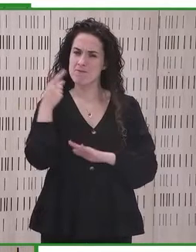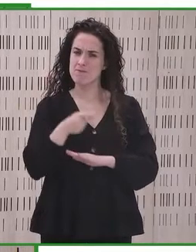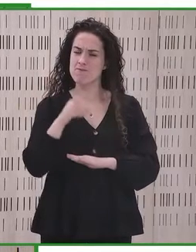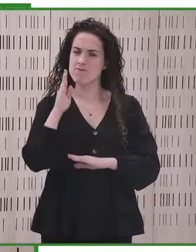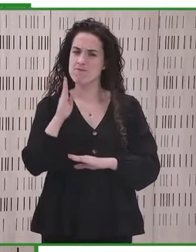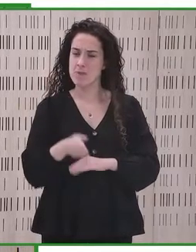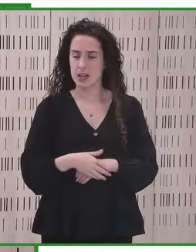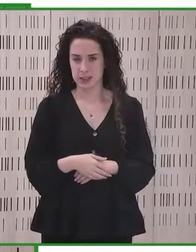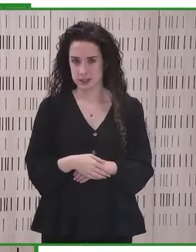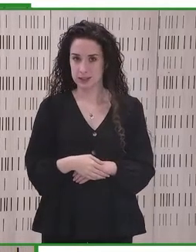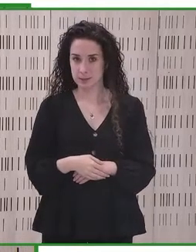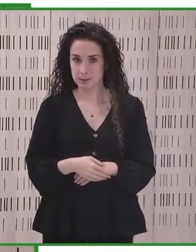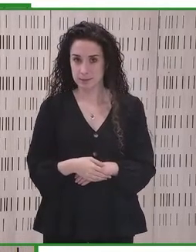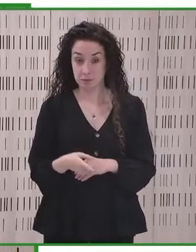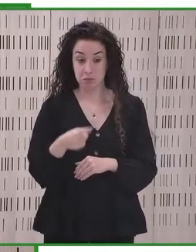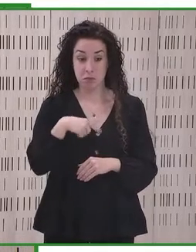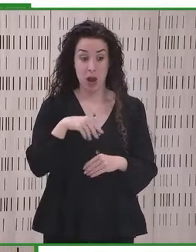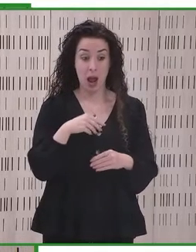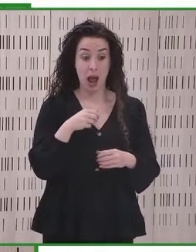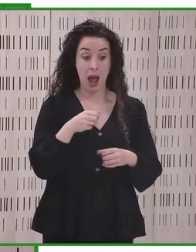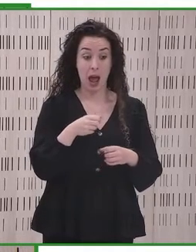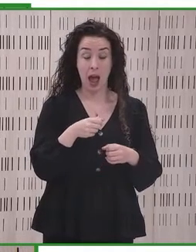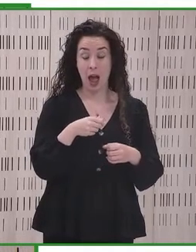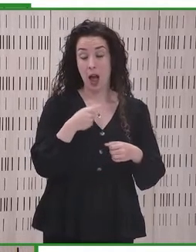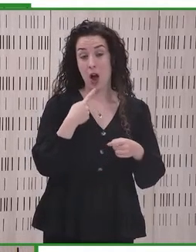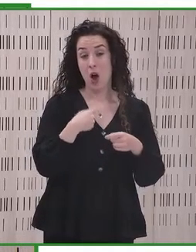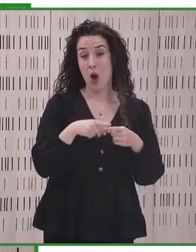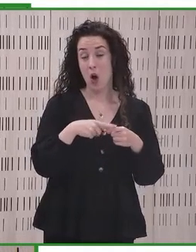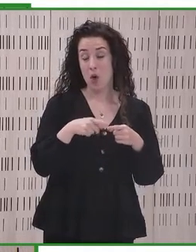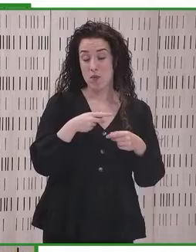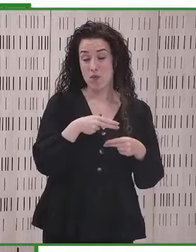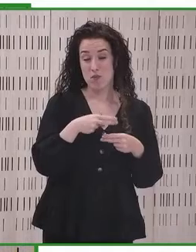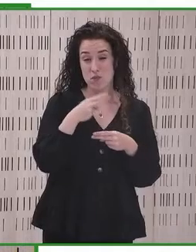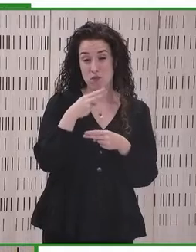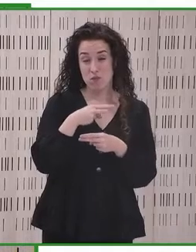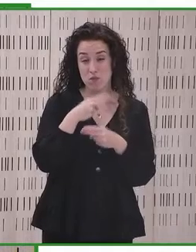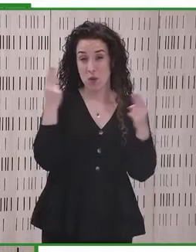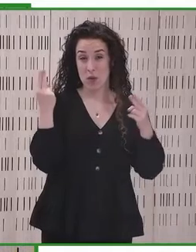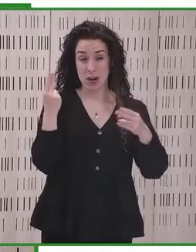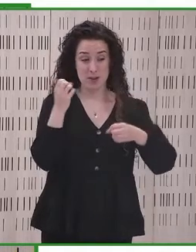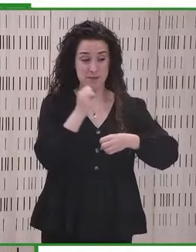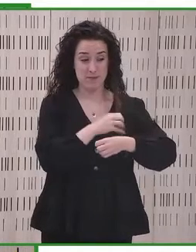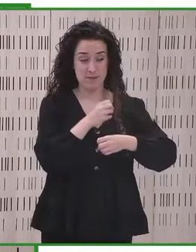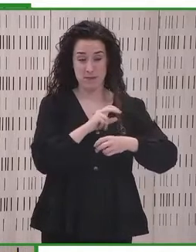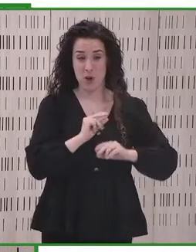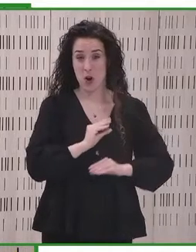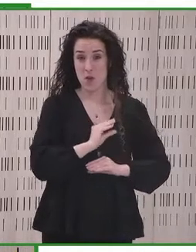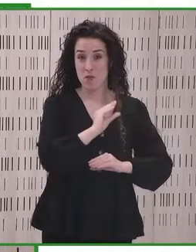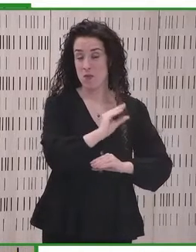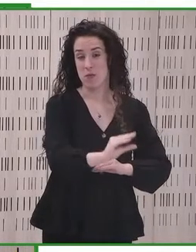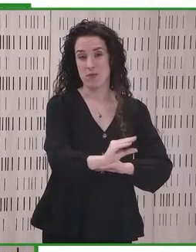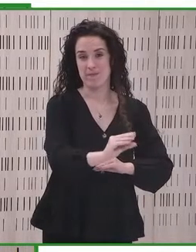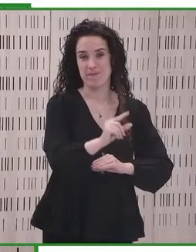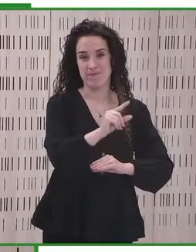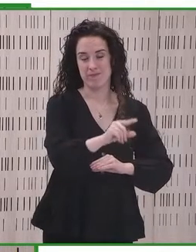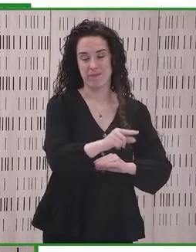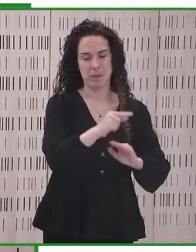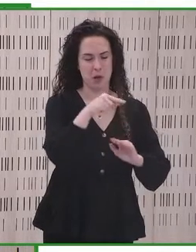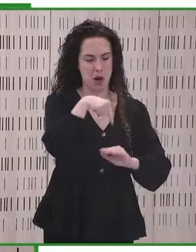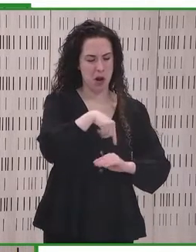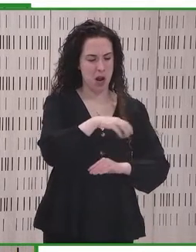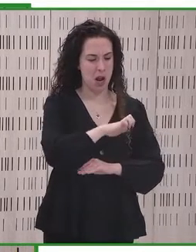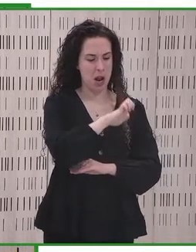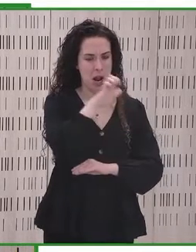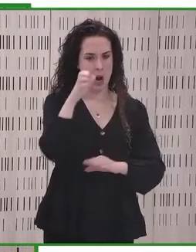cualquier acción o financiación pública, ya no solamente en la Unión Europea, en nuestros países,